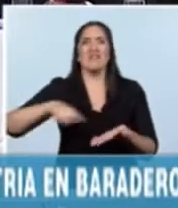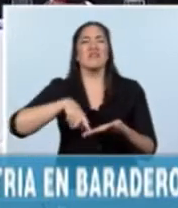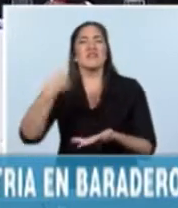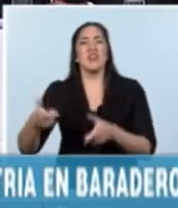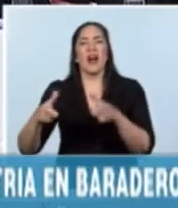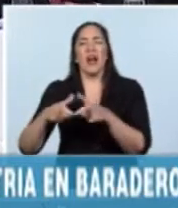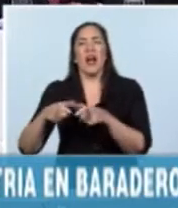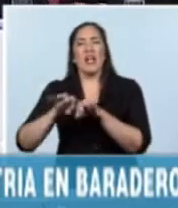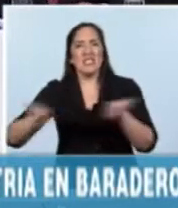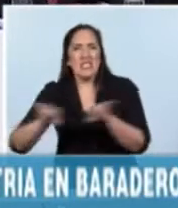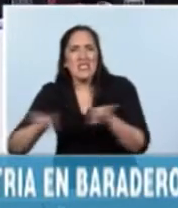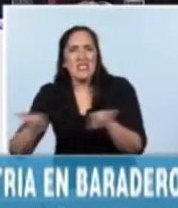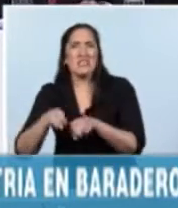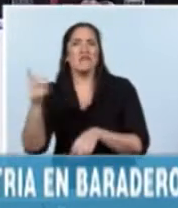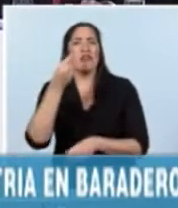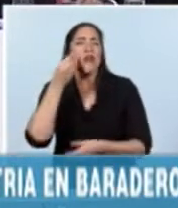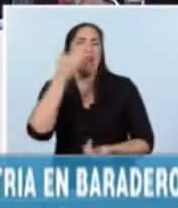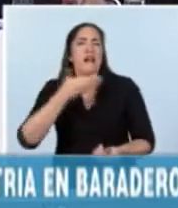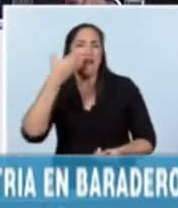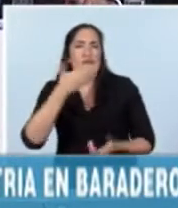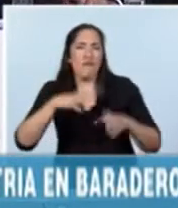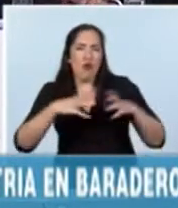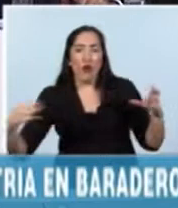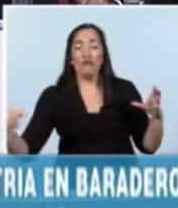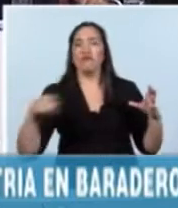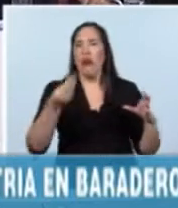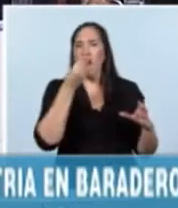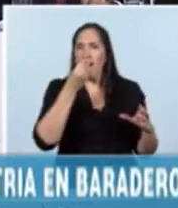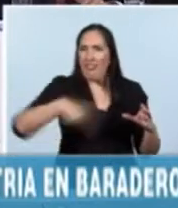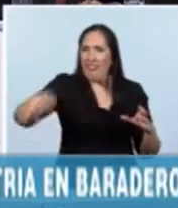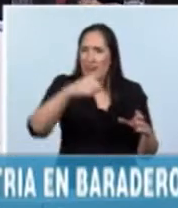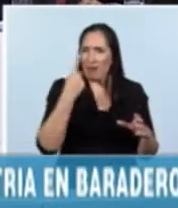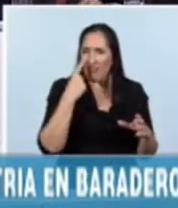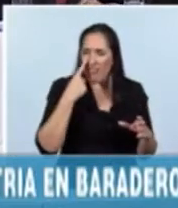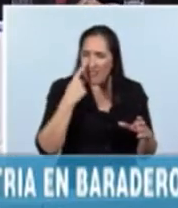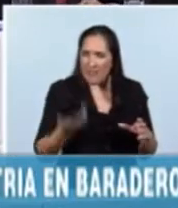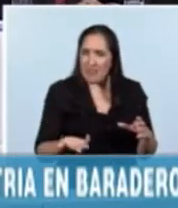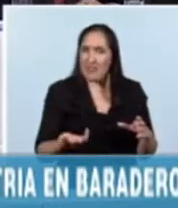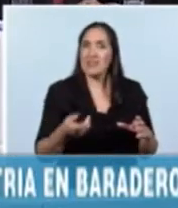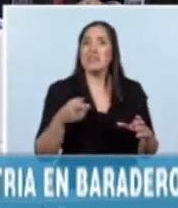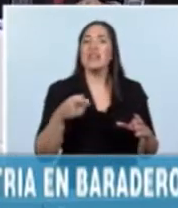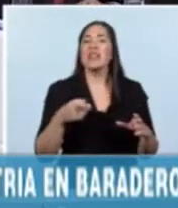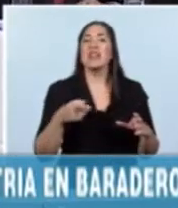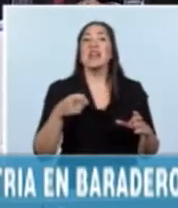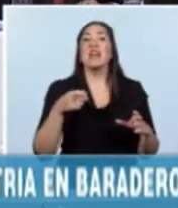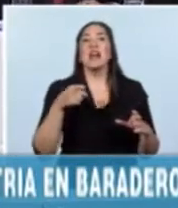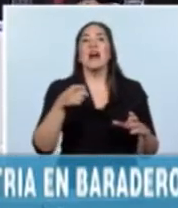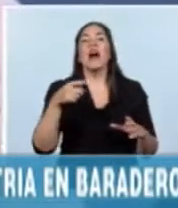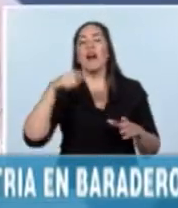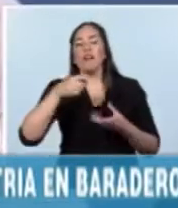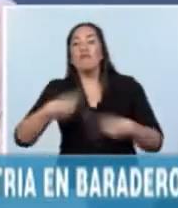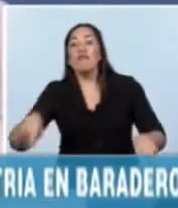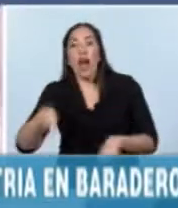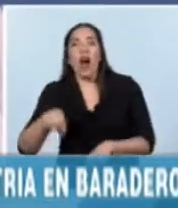pati o los green life, jamón cocido, bueno, esto es todo para la línea fundamentalmente de porcinos.